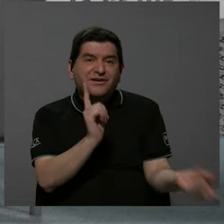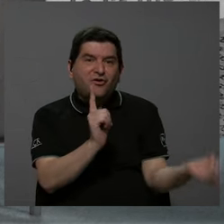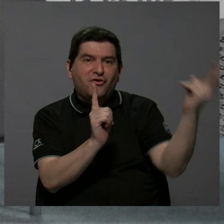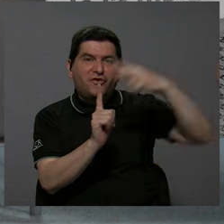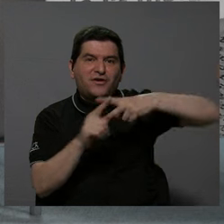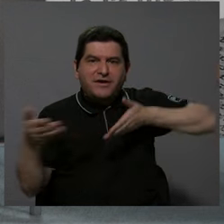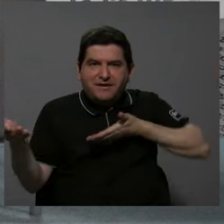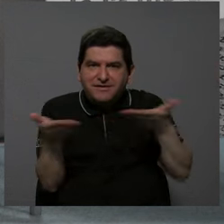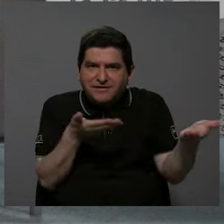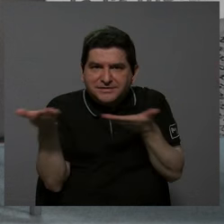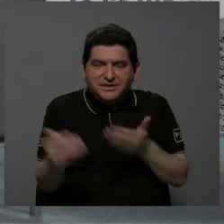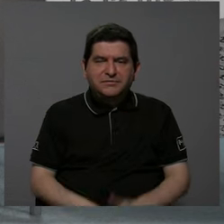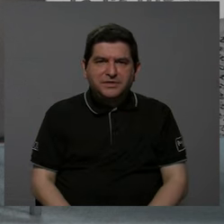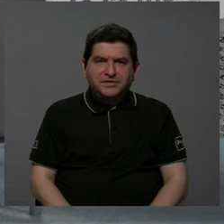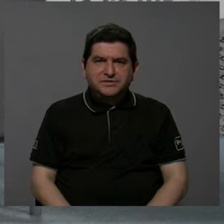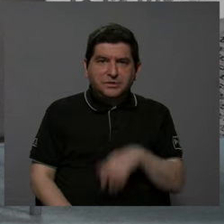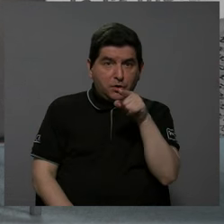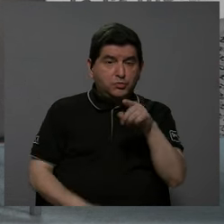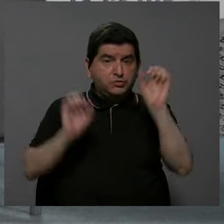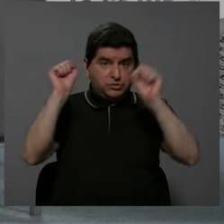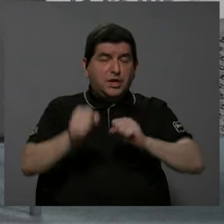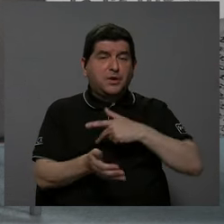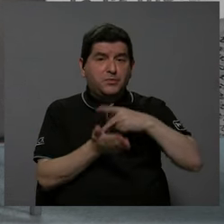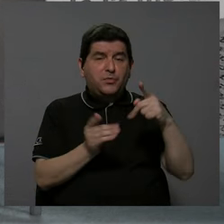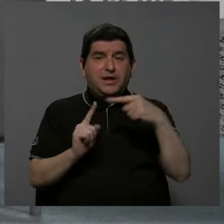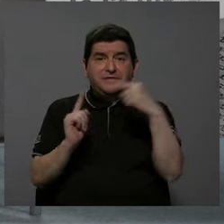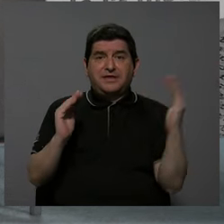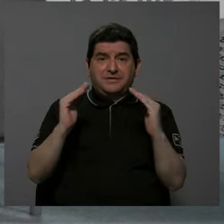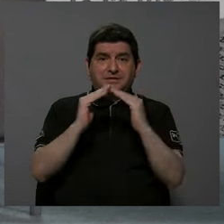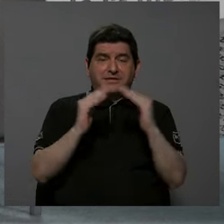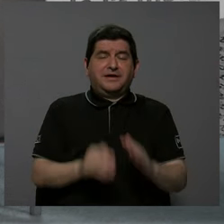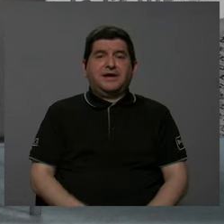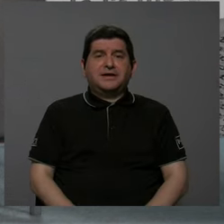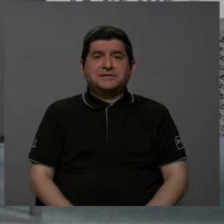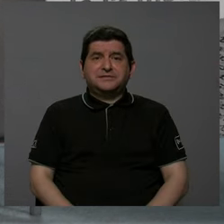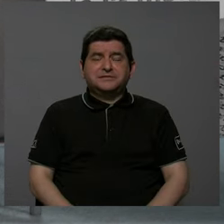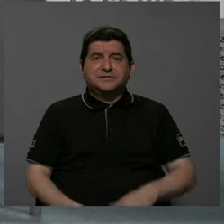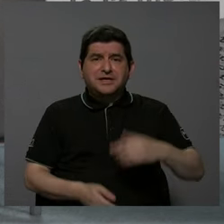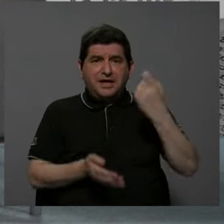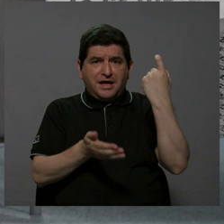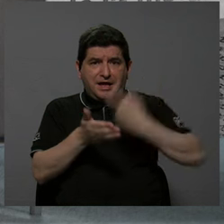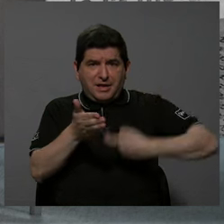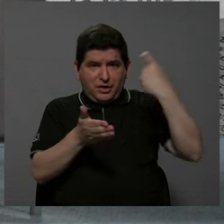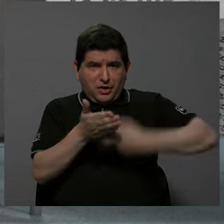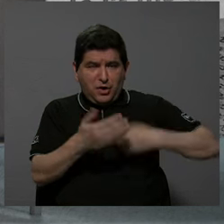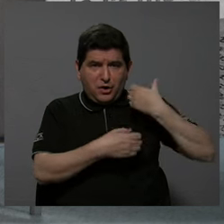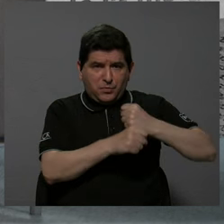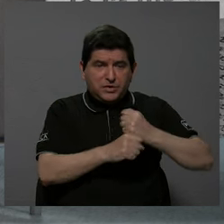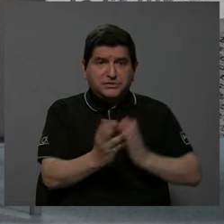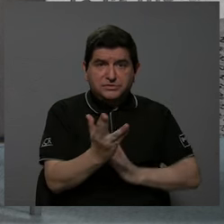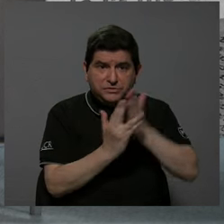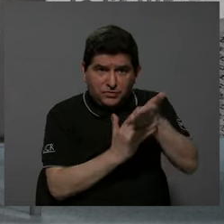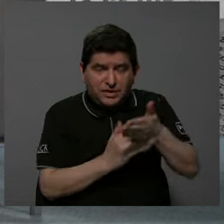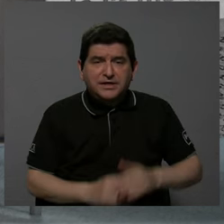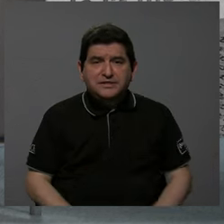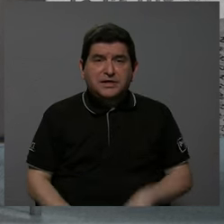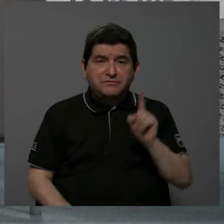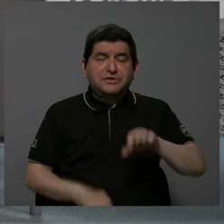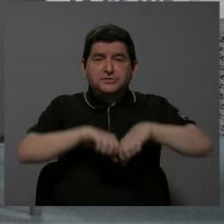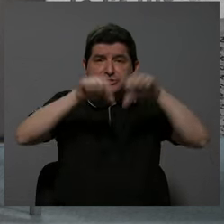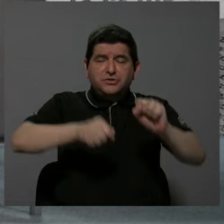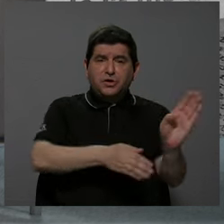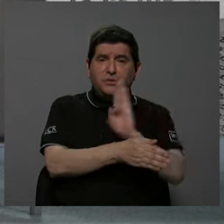aplicada a los servicios. Hoy día, usted puede pagar desde su casa los impuestos municipales a través de una plataforma